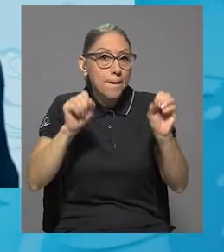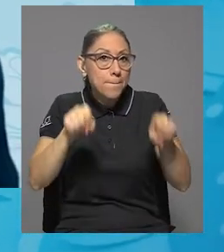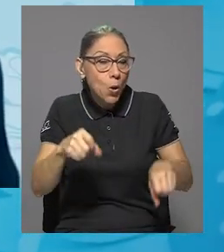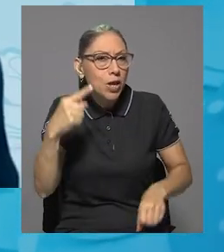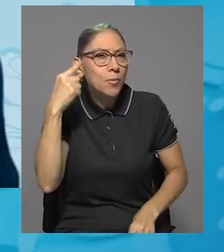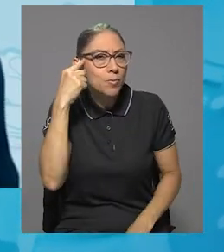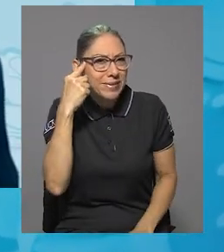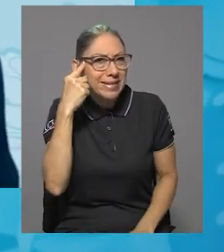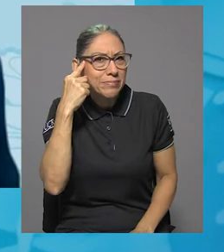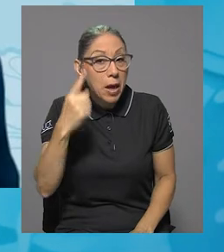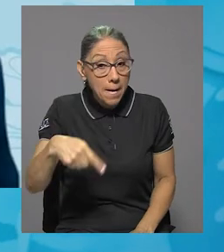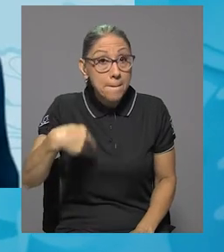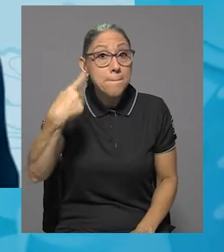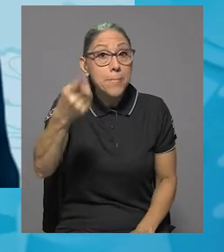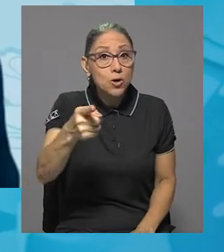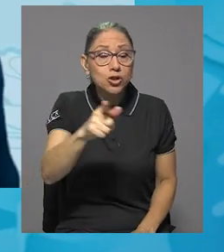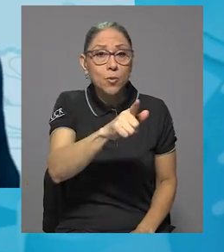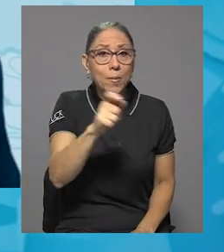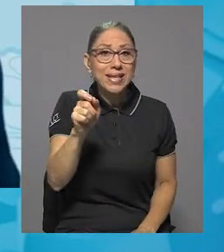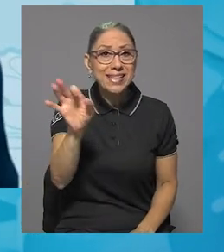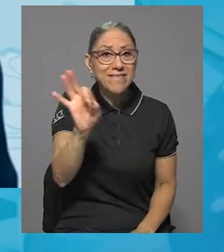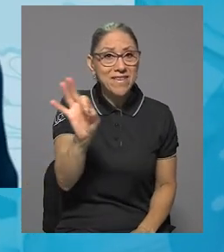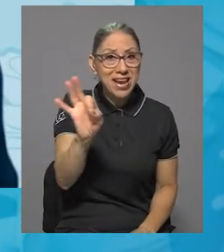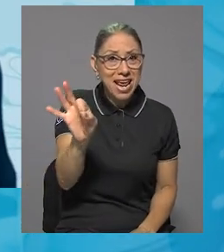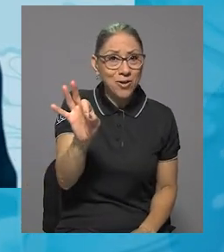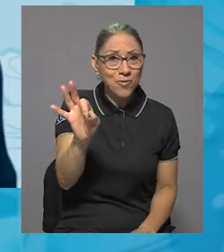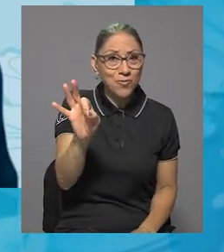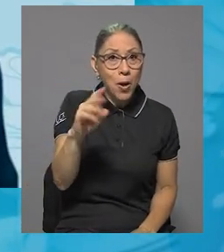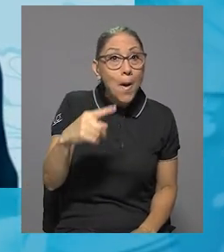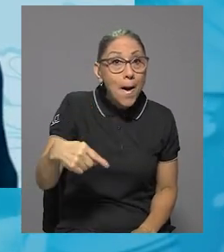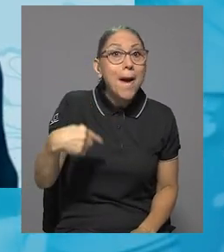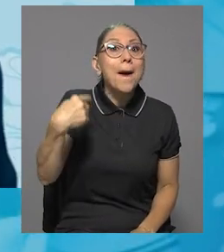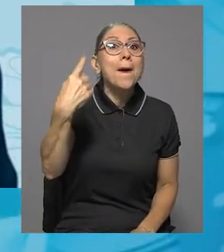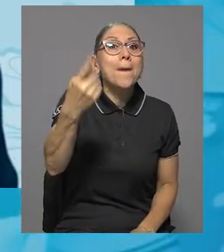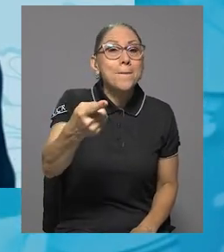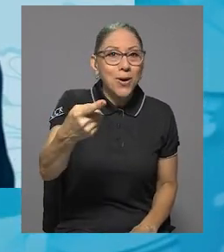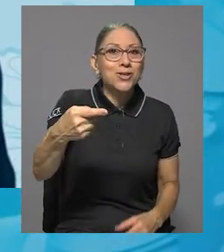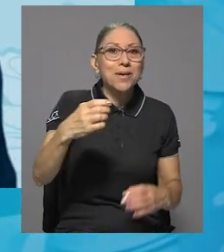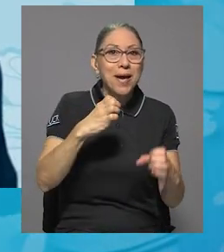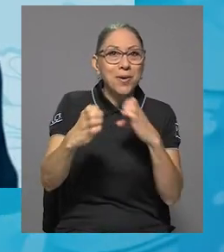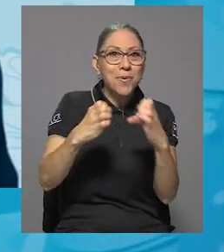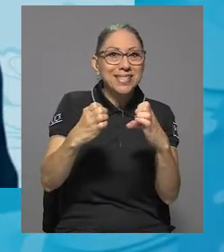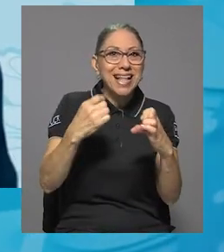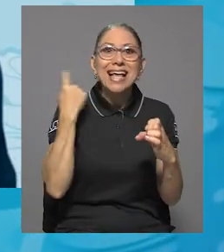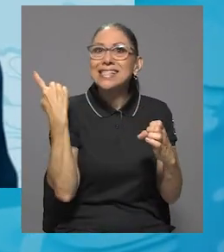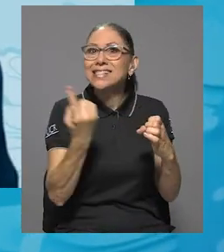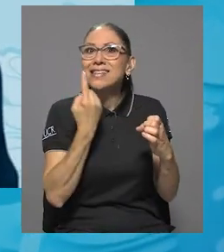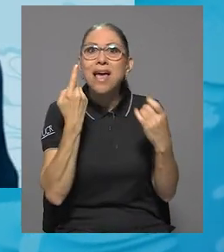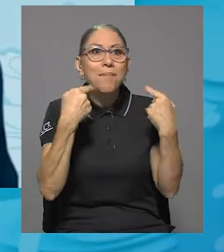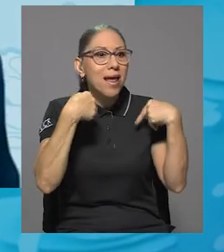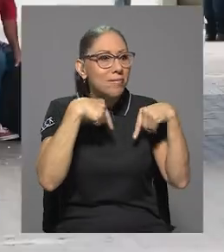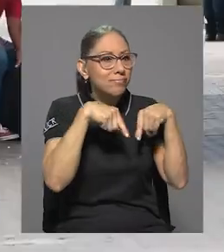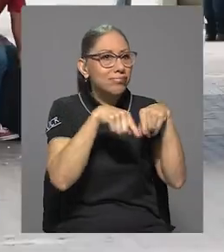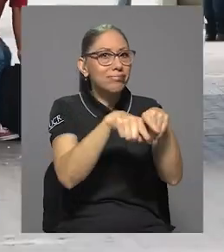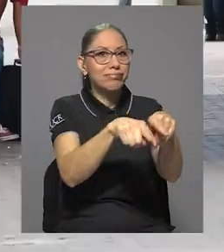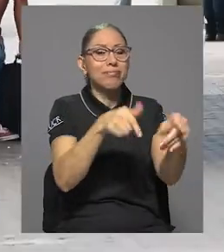que en el próximo mes de febrero, fecha de la próxima encuesta, que además siempre ha coincidido con el momento electoral,